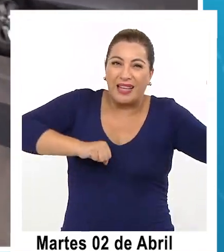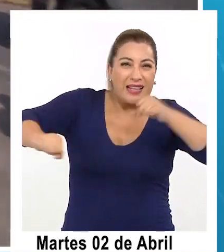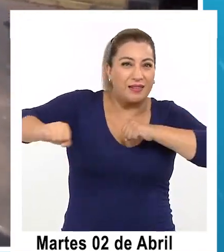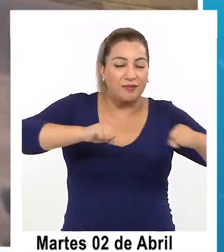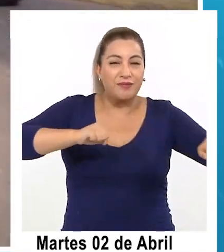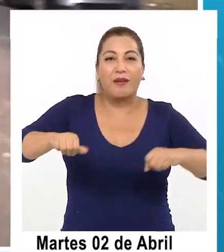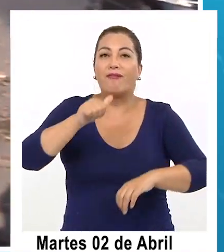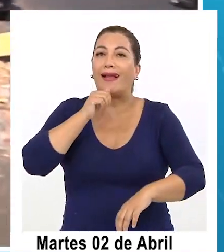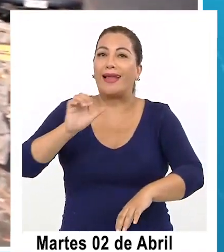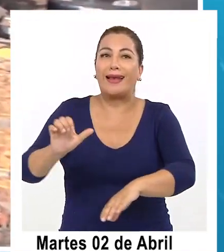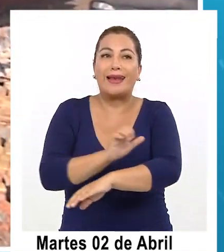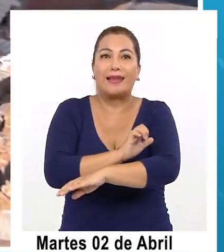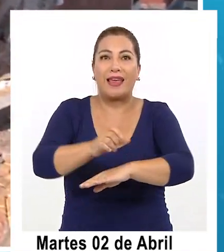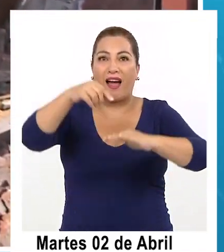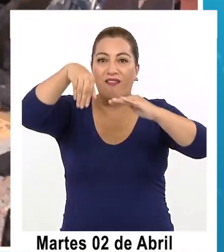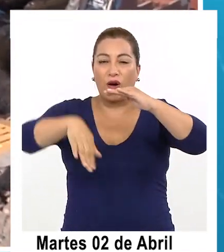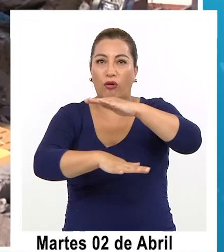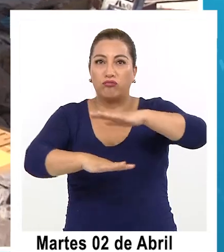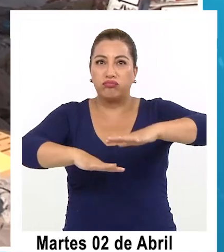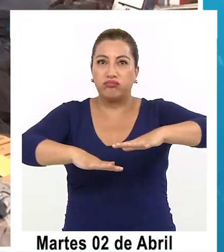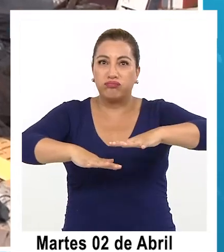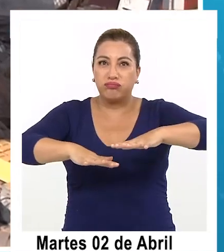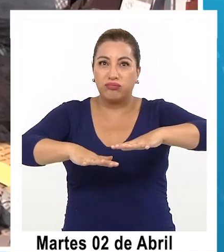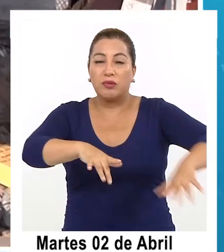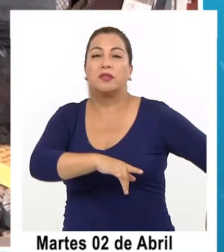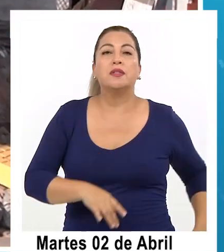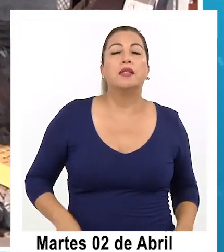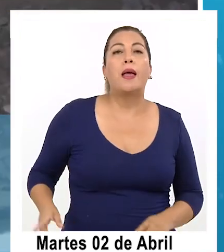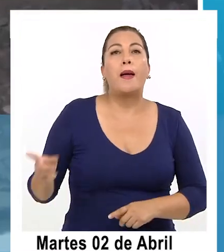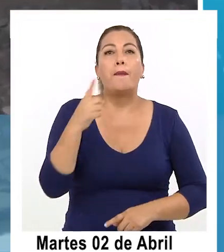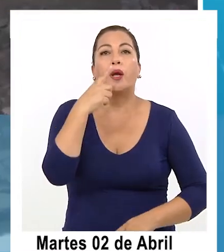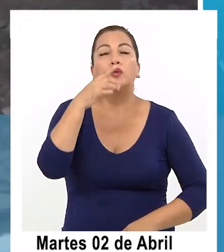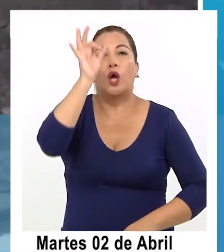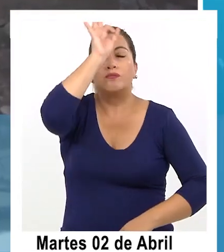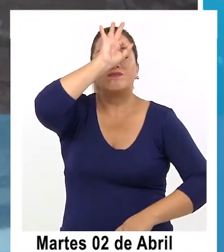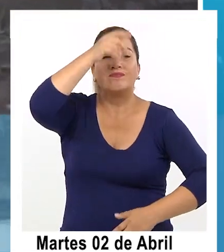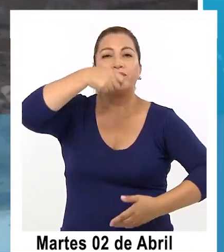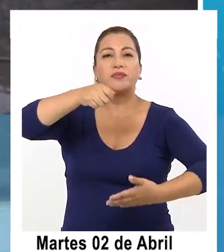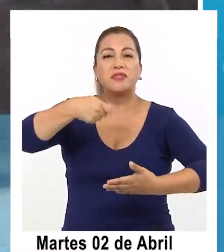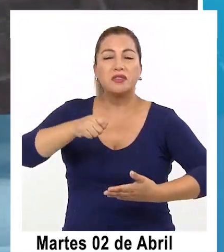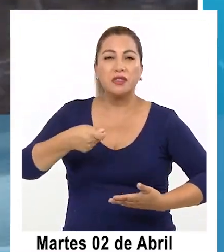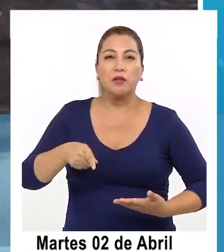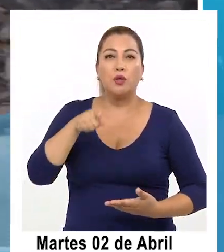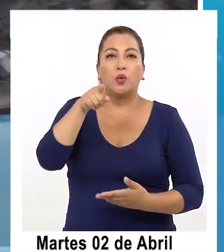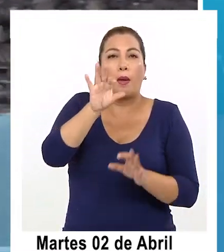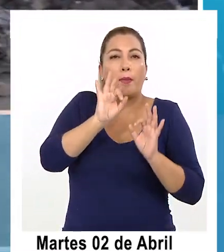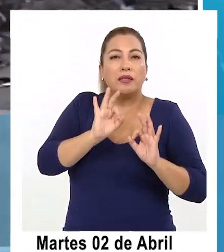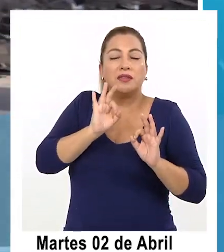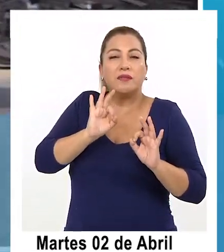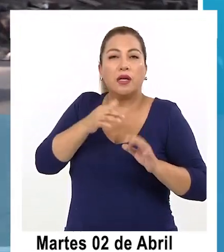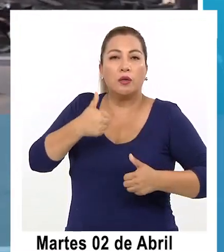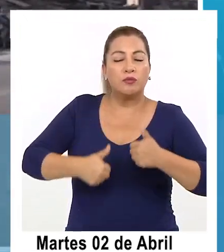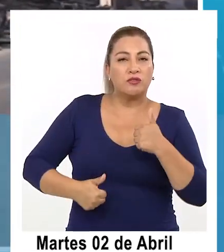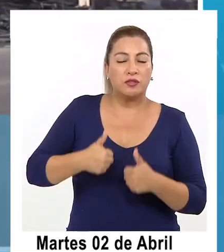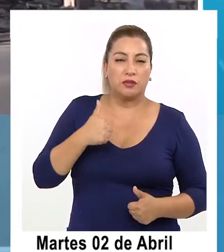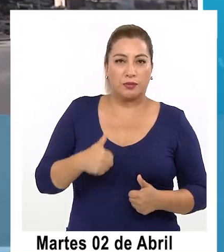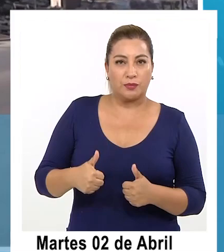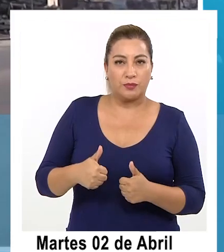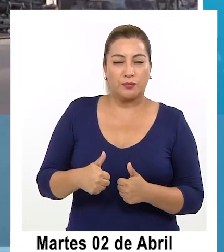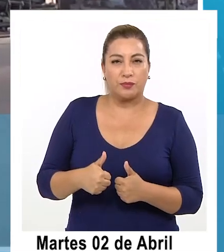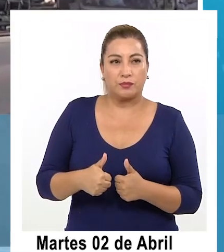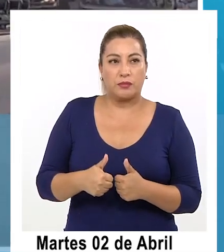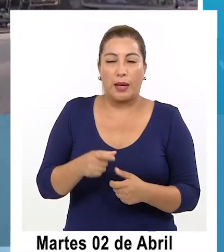mucha energía acumulada en esa zona cómo es cómo es el balance que haces justamente en tu especialidad claudia que es el